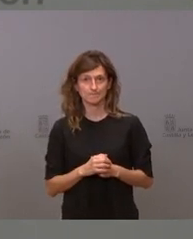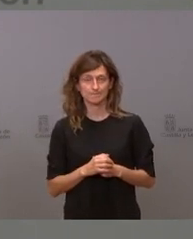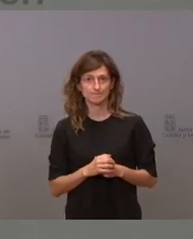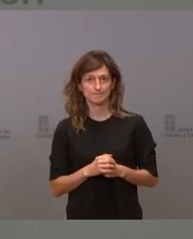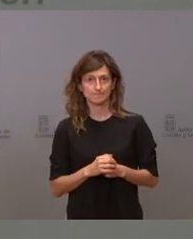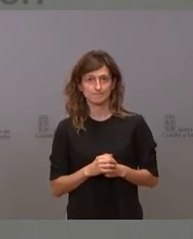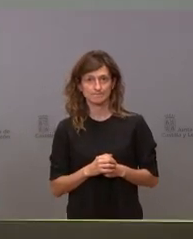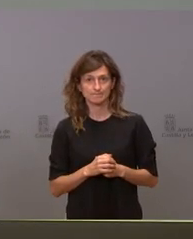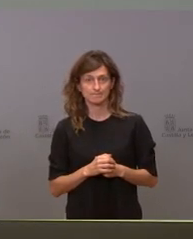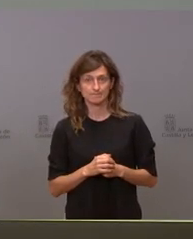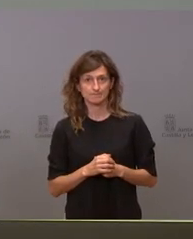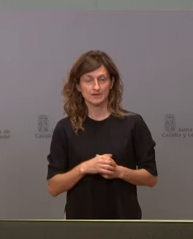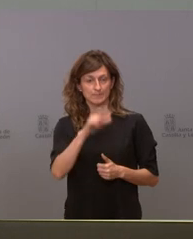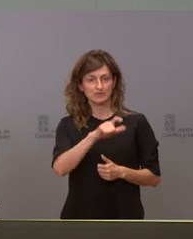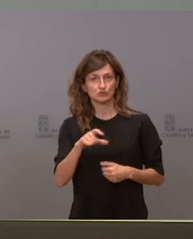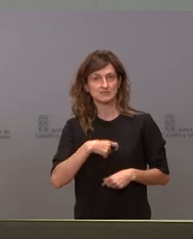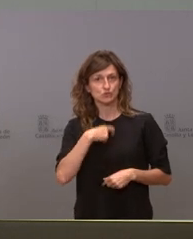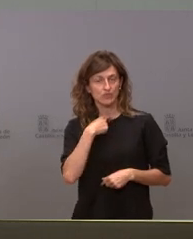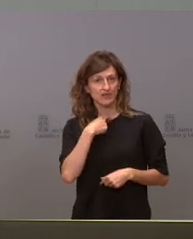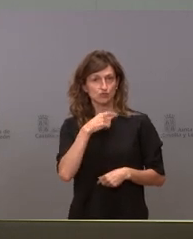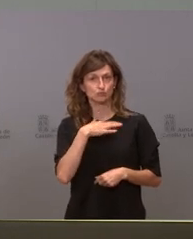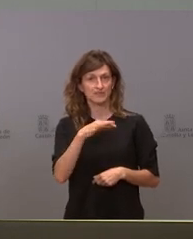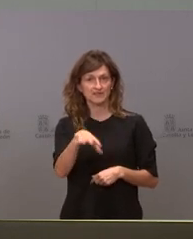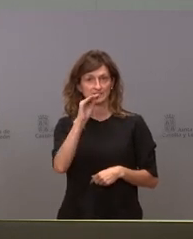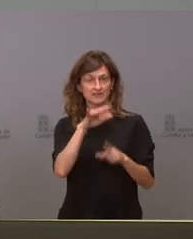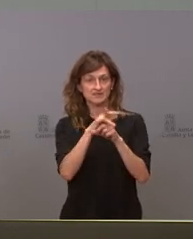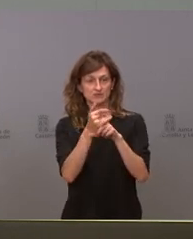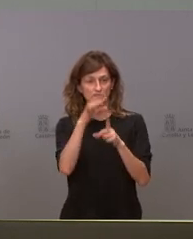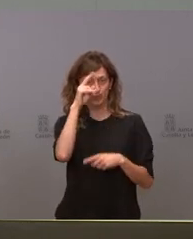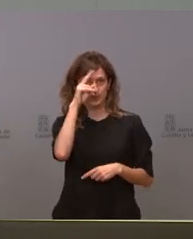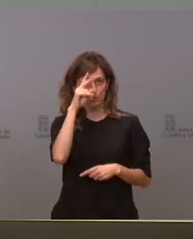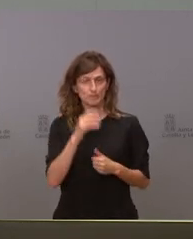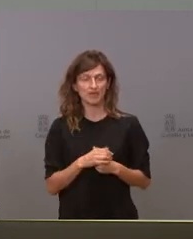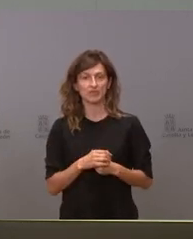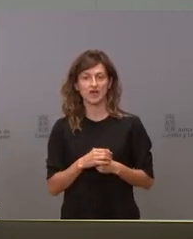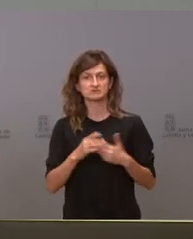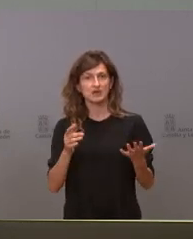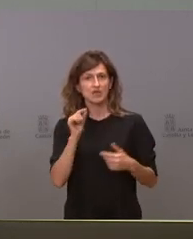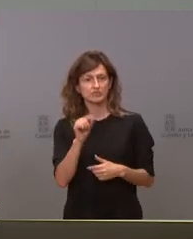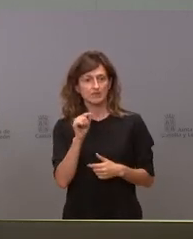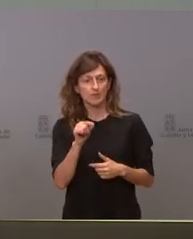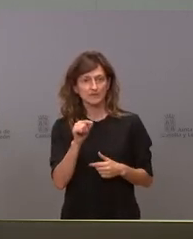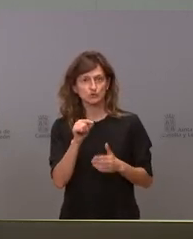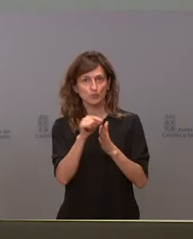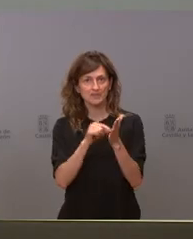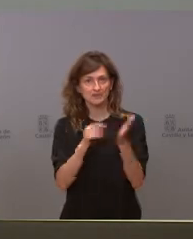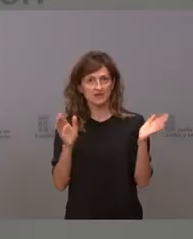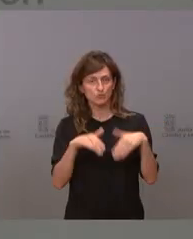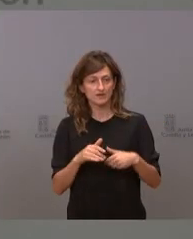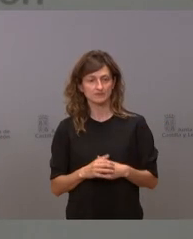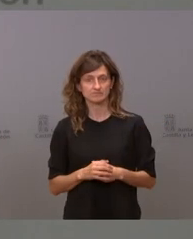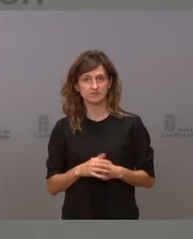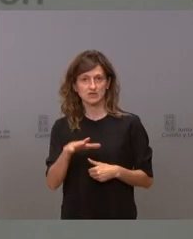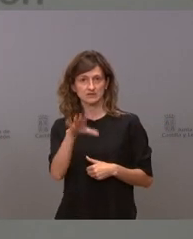los ciudadanos pueden entender que en una situación preocupante como usted dice de momento no se adopte ninguna medida bueno